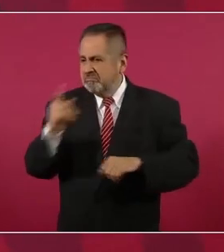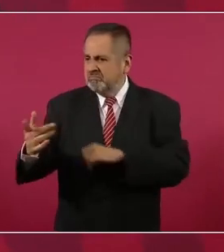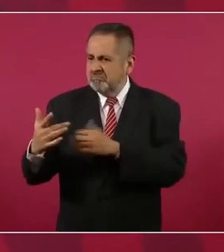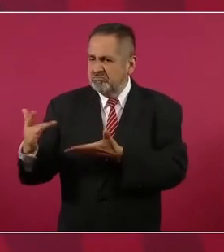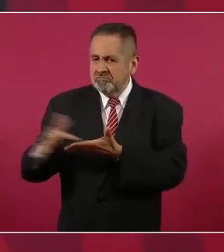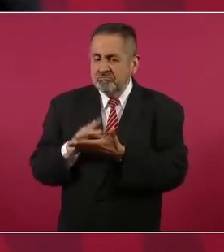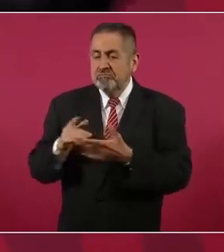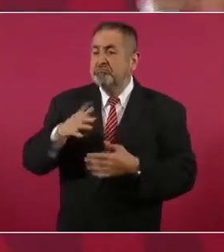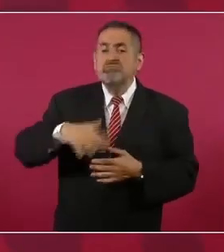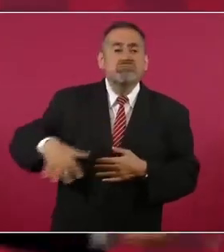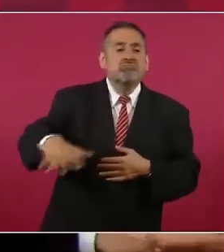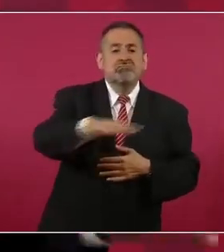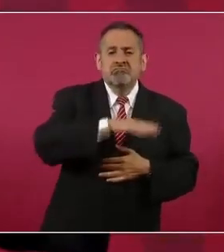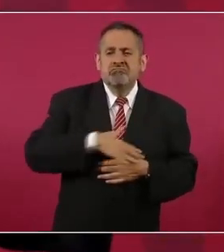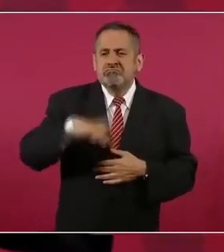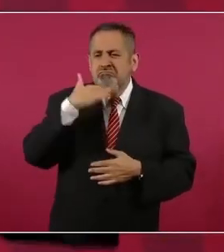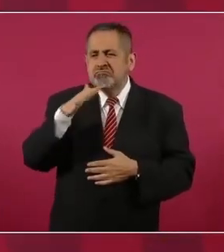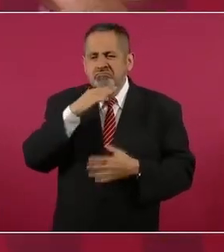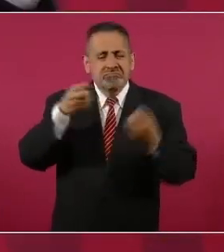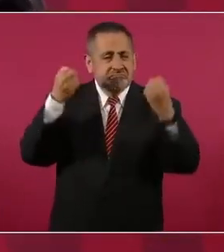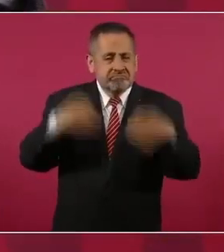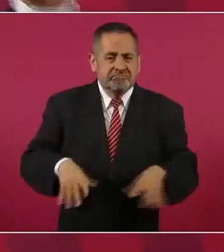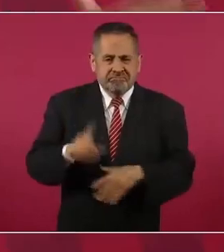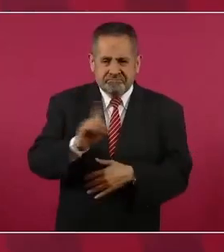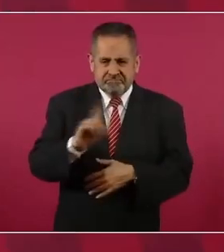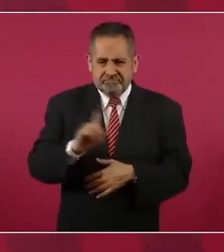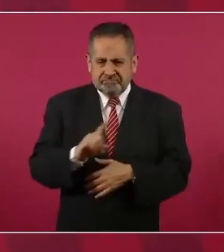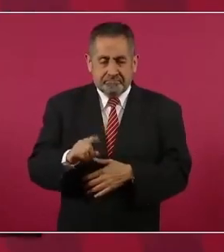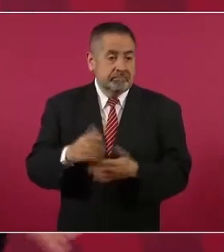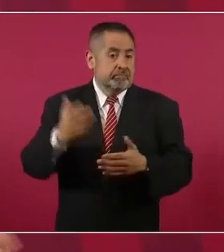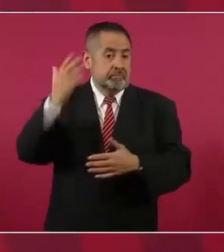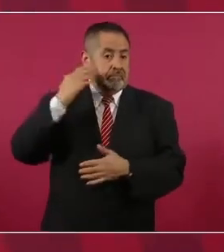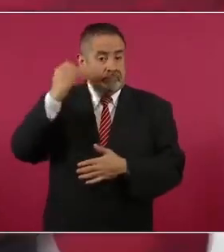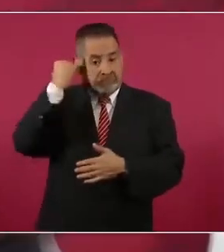corromperlo todo, porque ese era el plan,